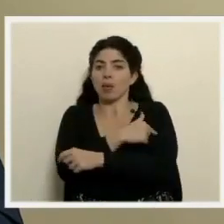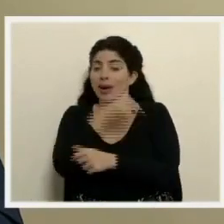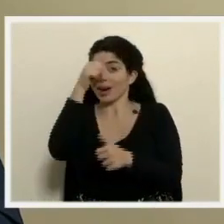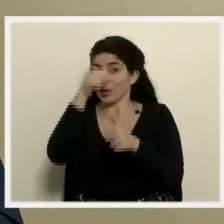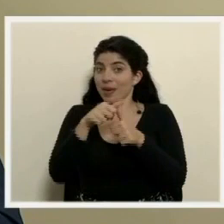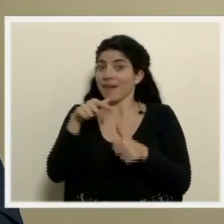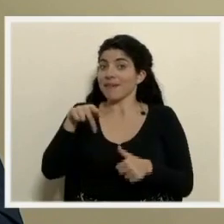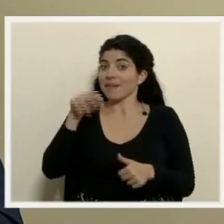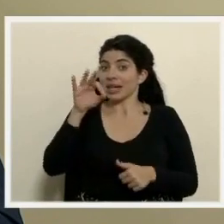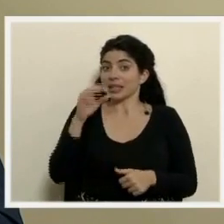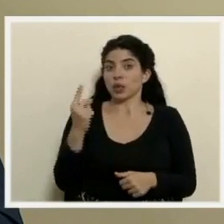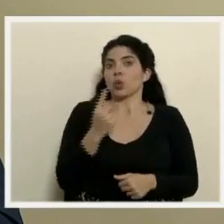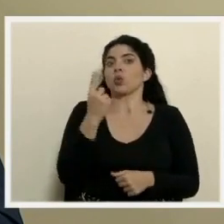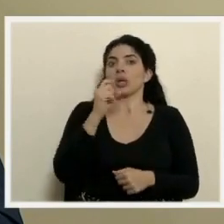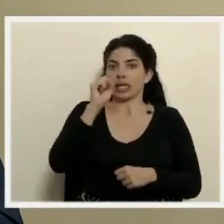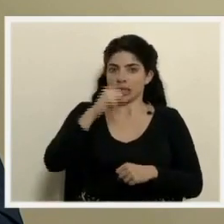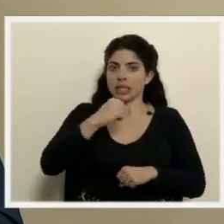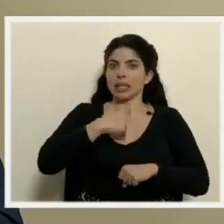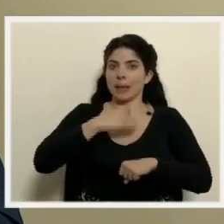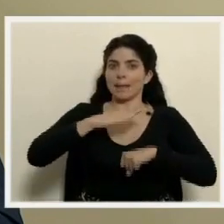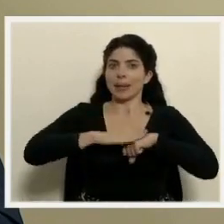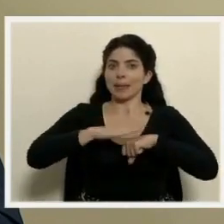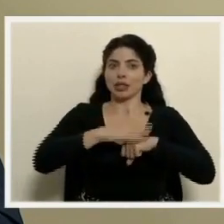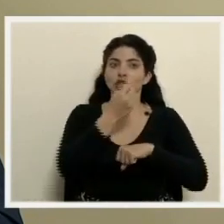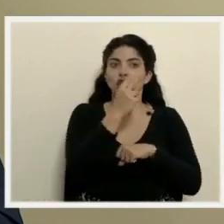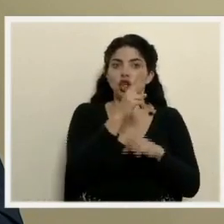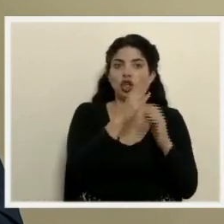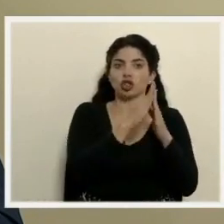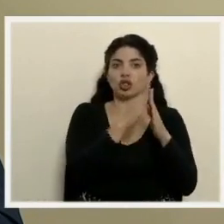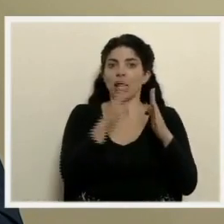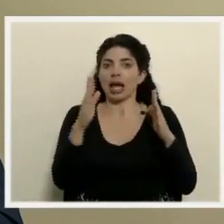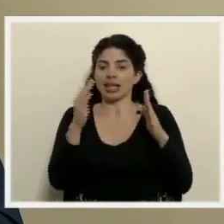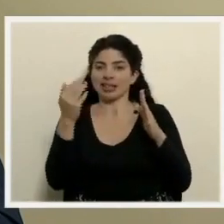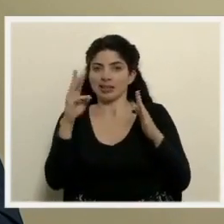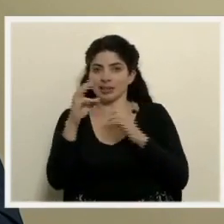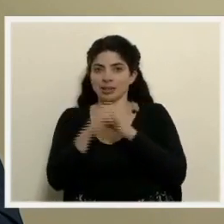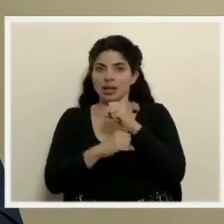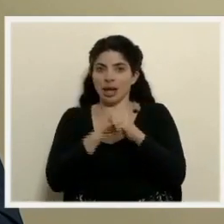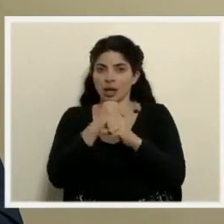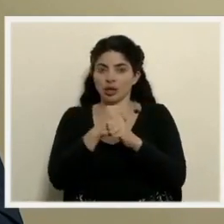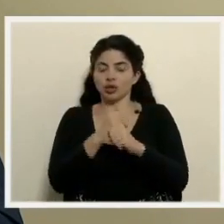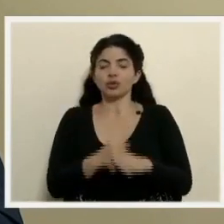de Pfizer es la que está aprobada para ya lo que es 12, 13, 14, 15, 16 años